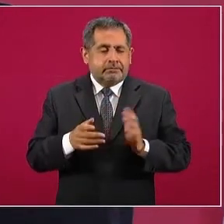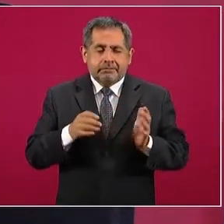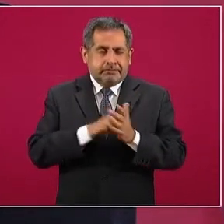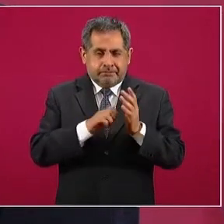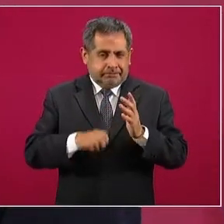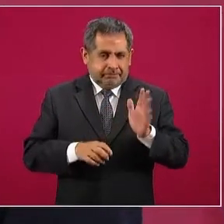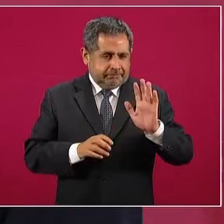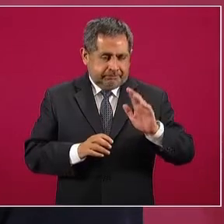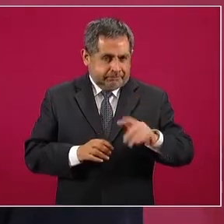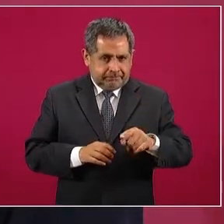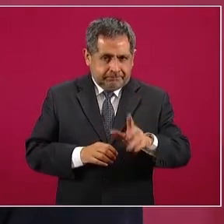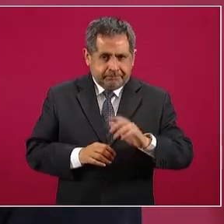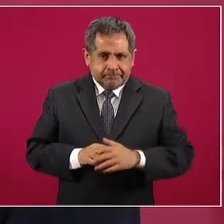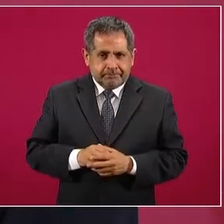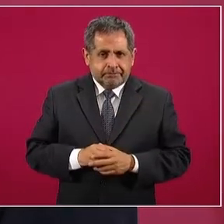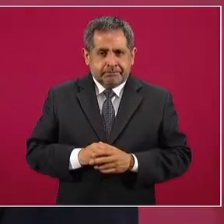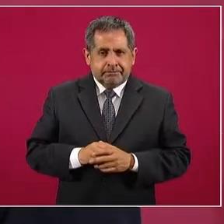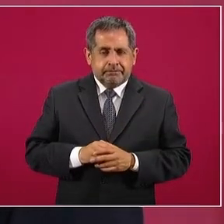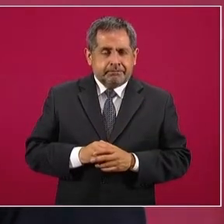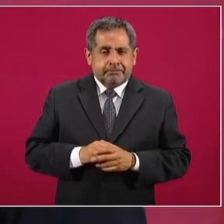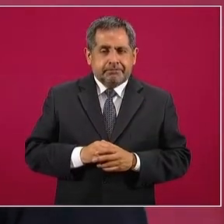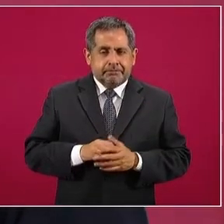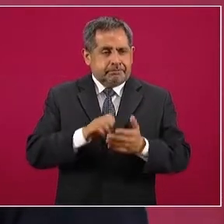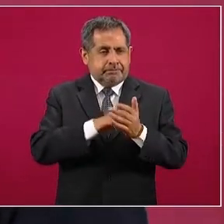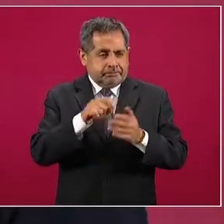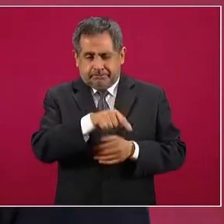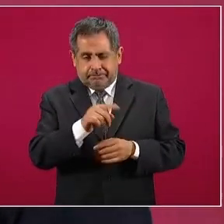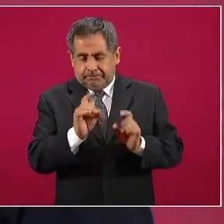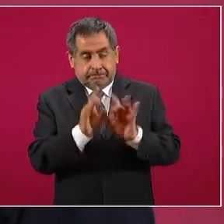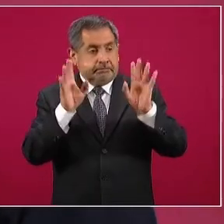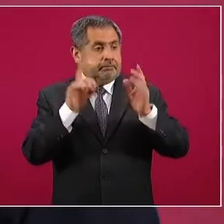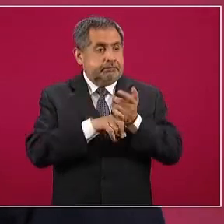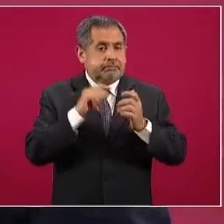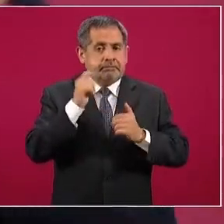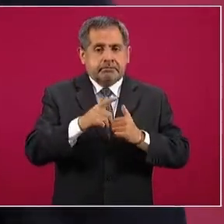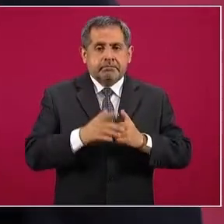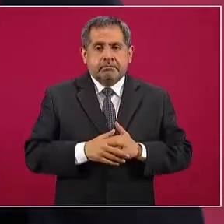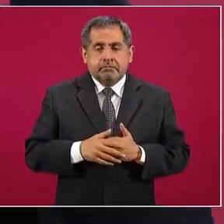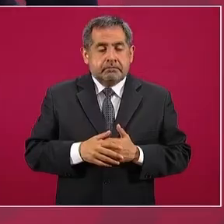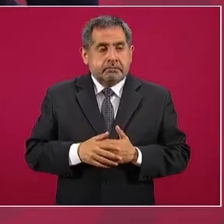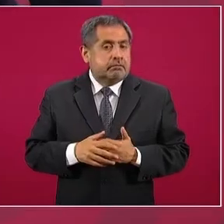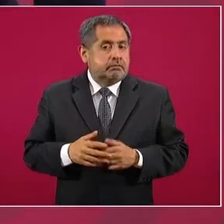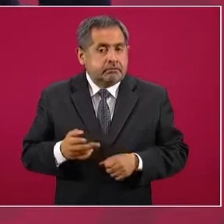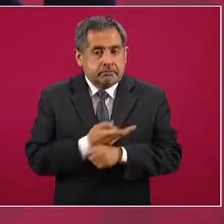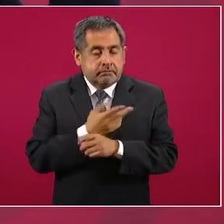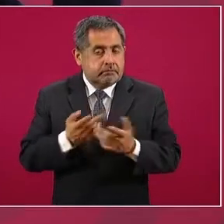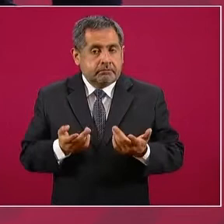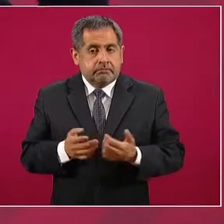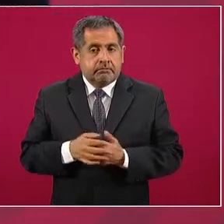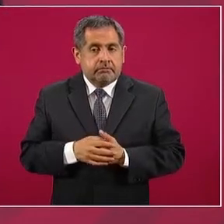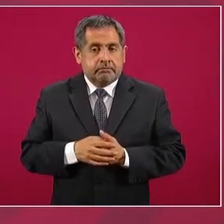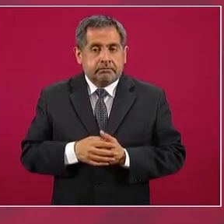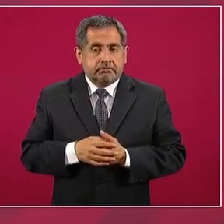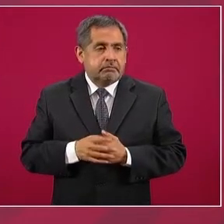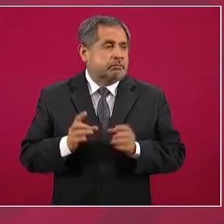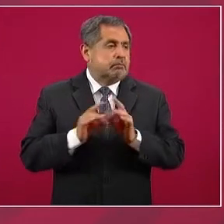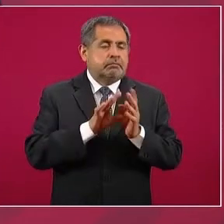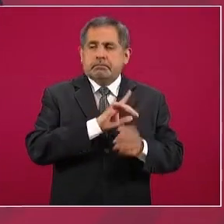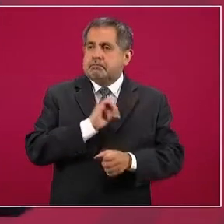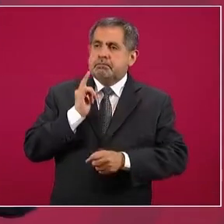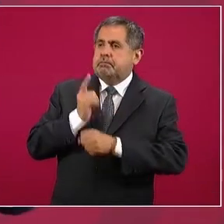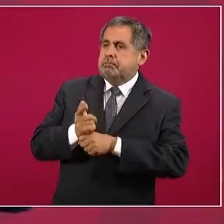naturaleza, de este tipo y de inmediato